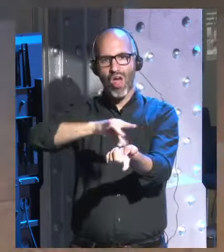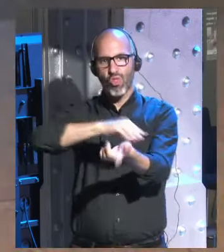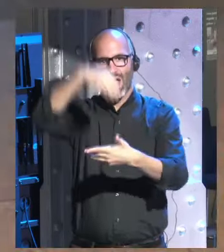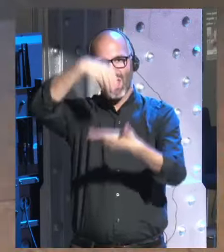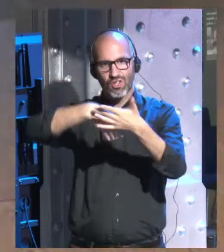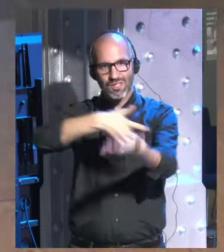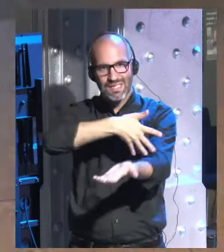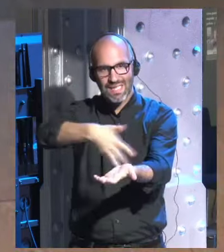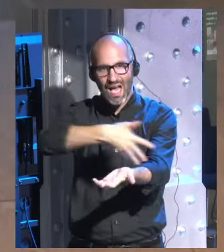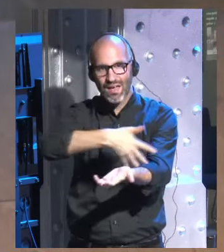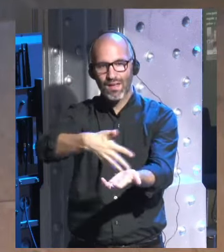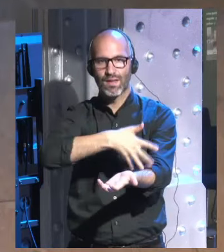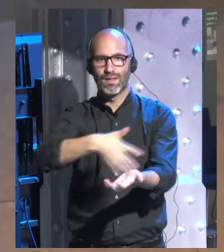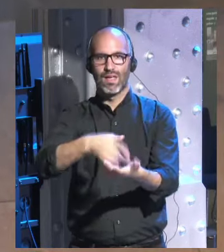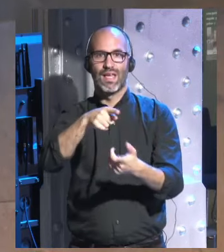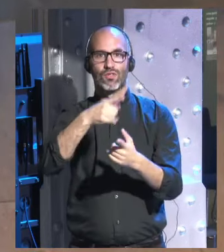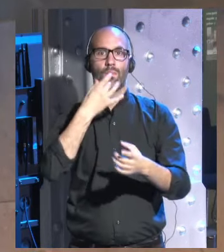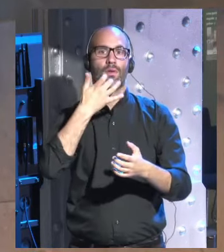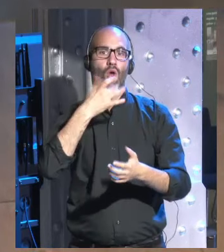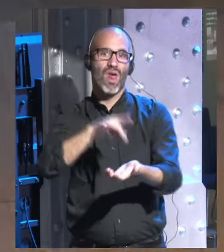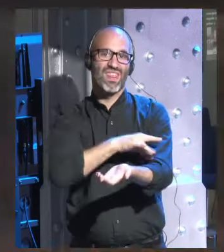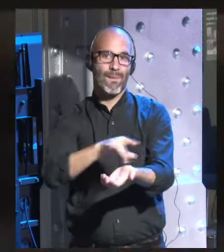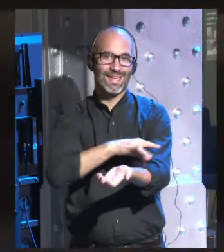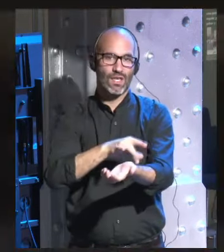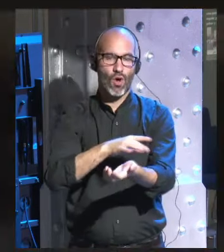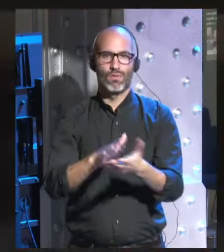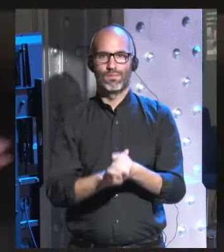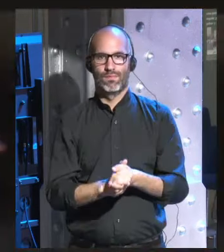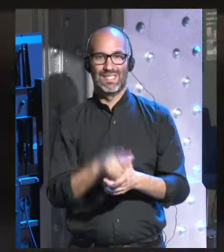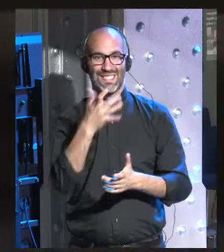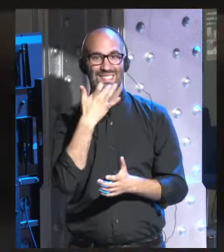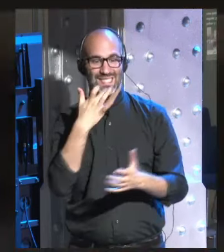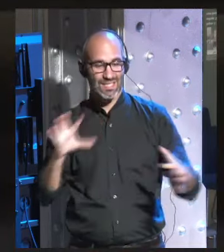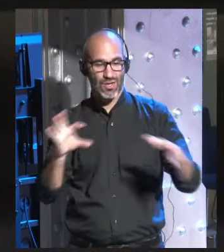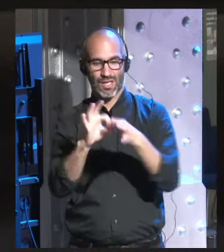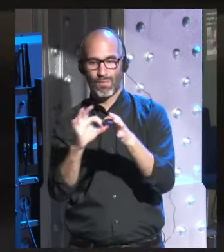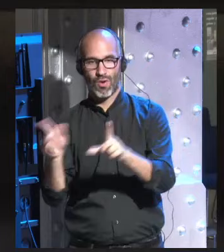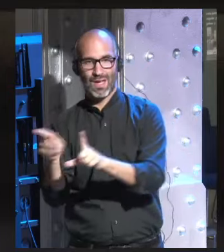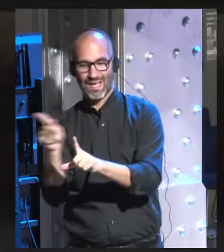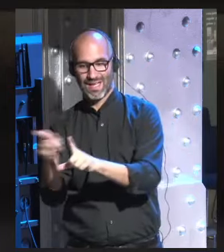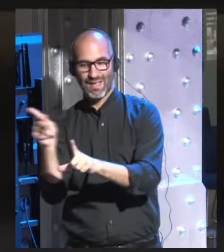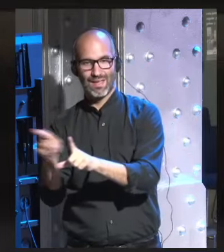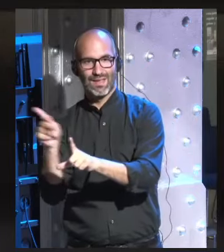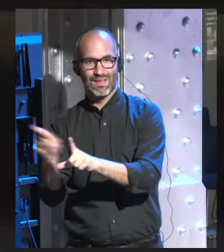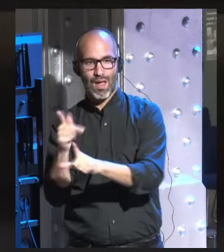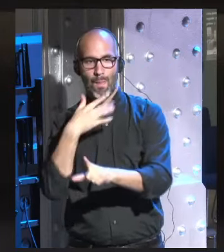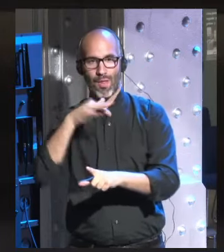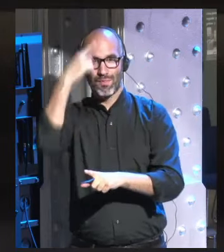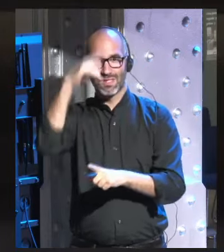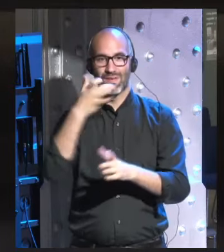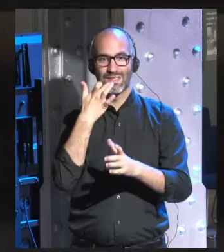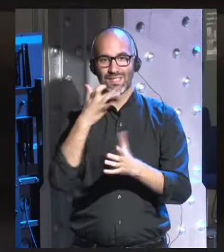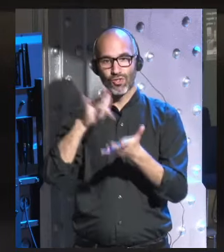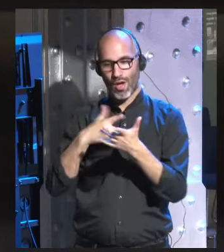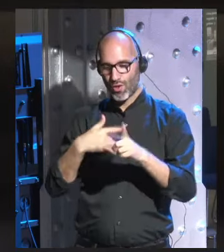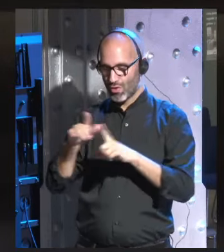esto lo llevan los diabéticos si conectamos eso con un kindle sabemos que mientras leemos el